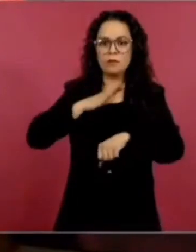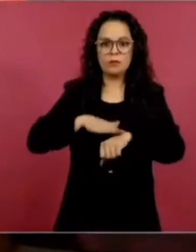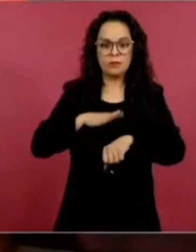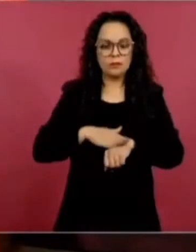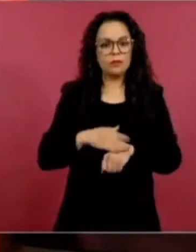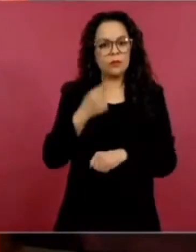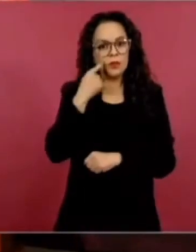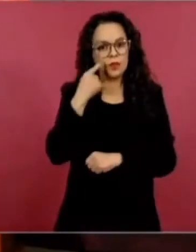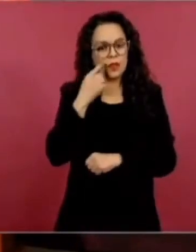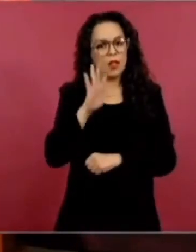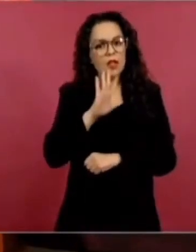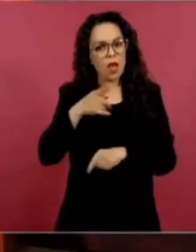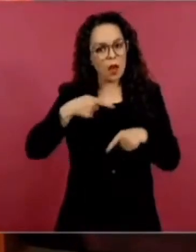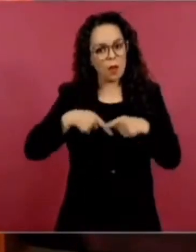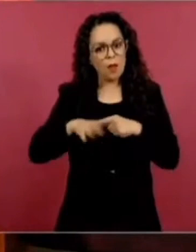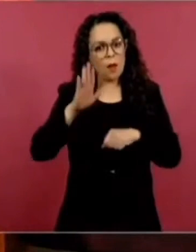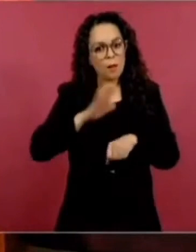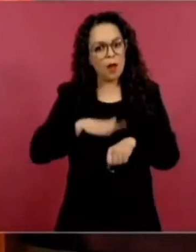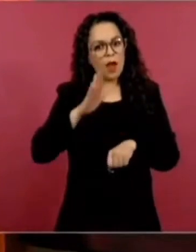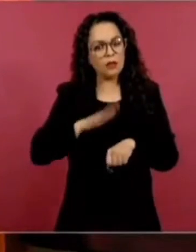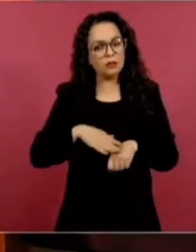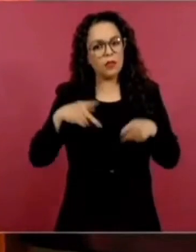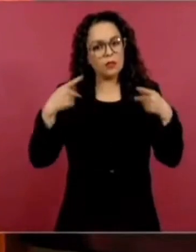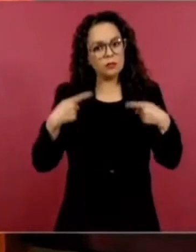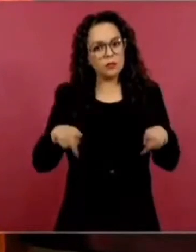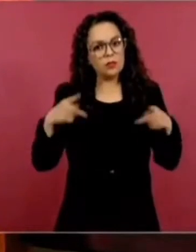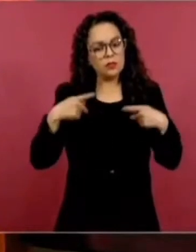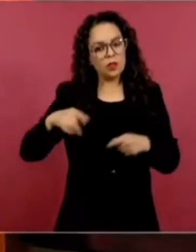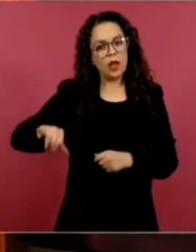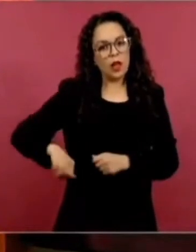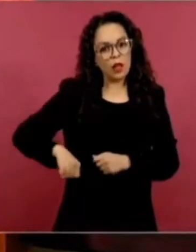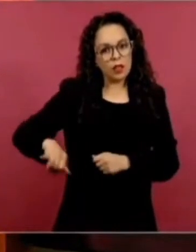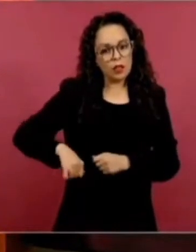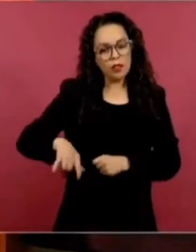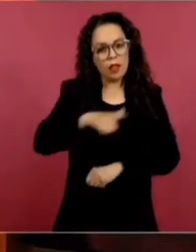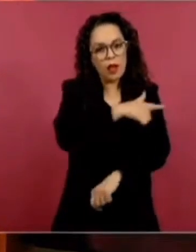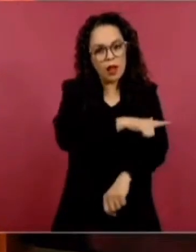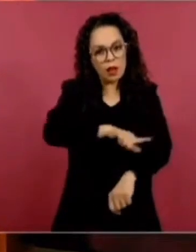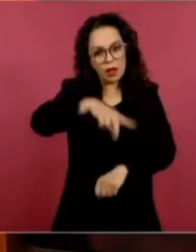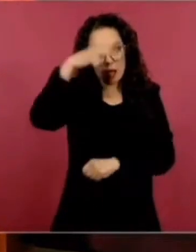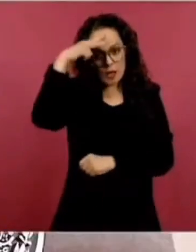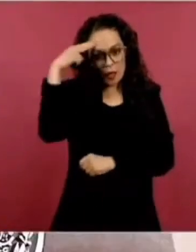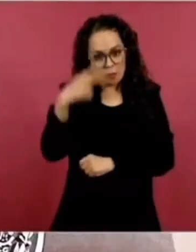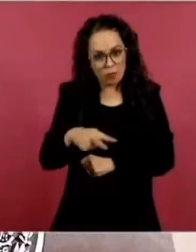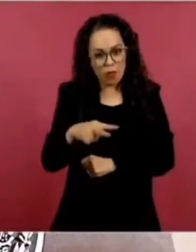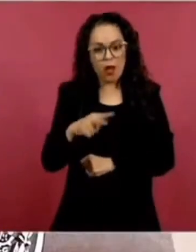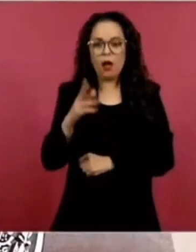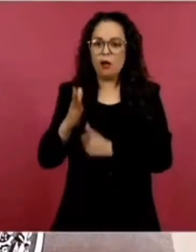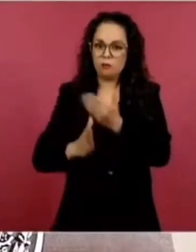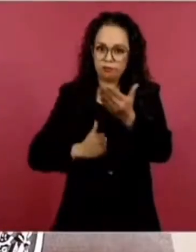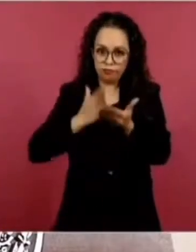juegos de Liga Mexicana. Aquí en la ciudad,